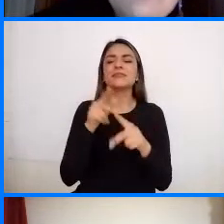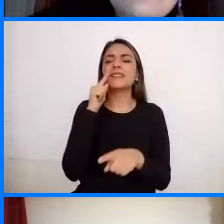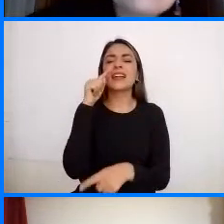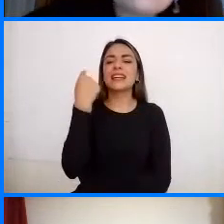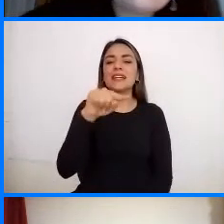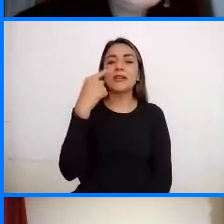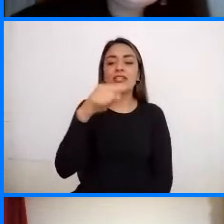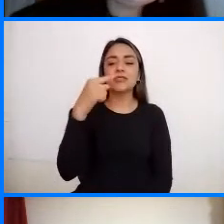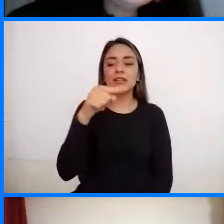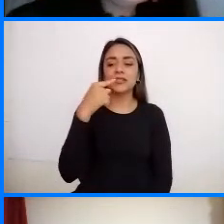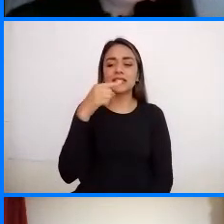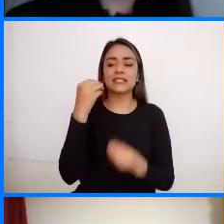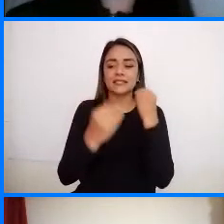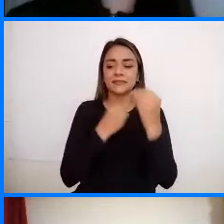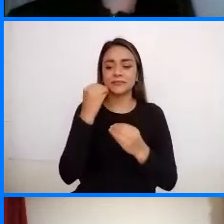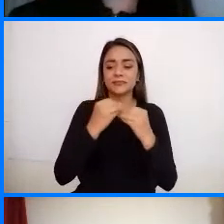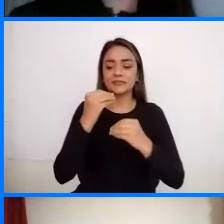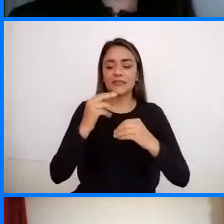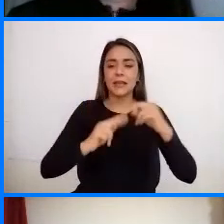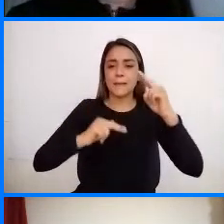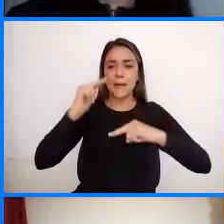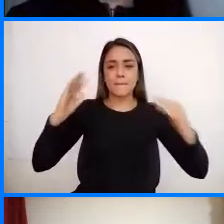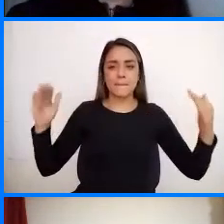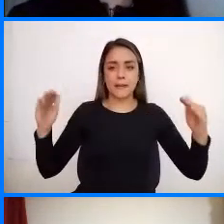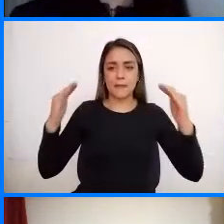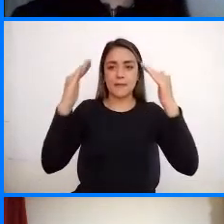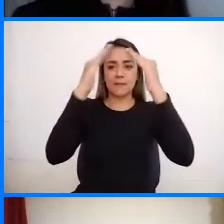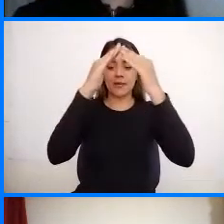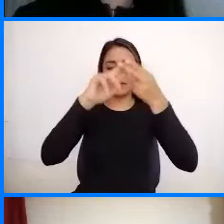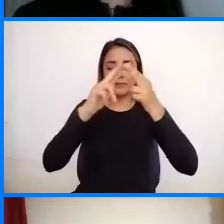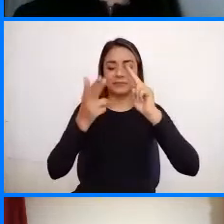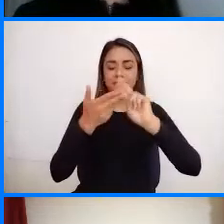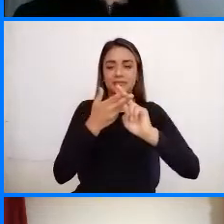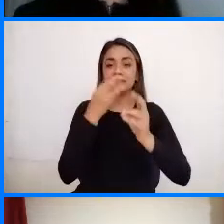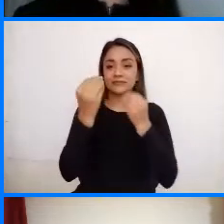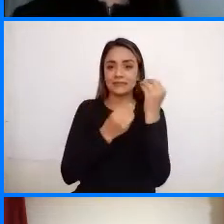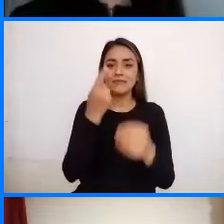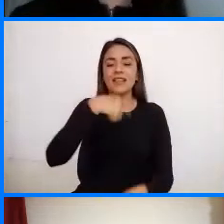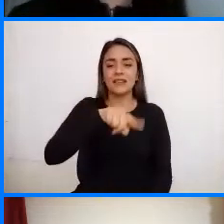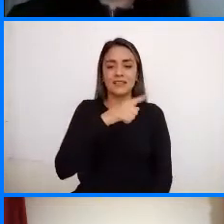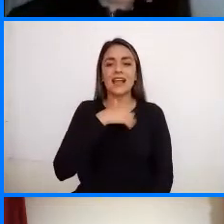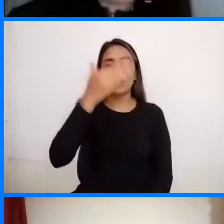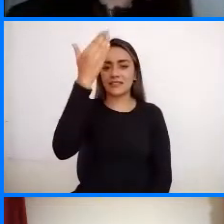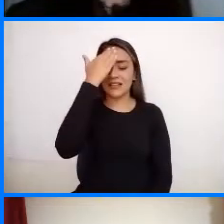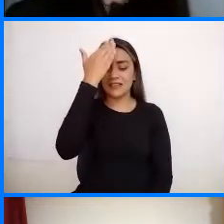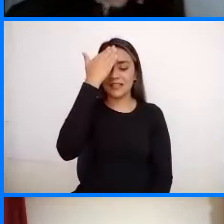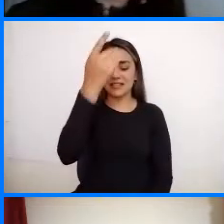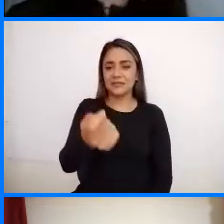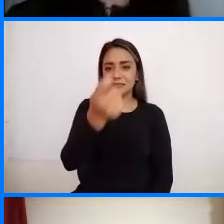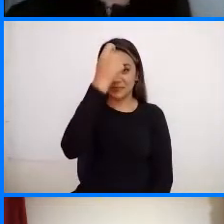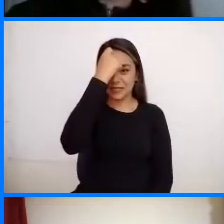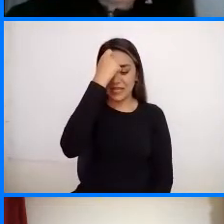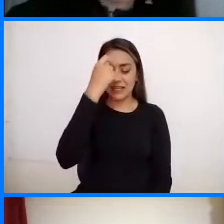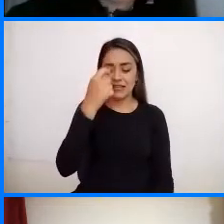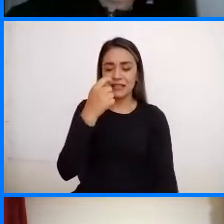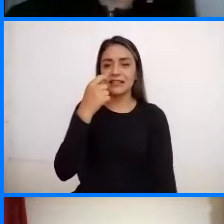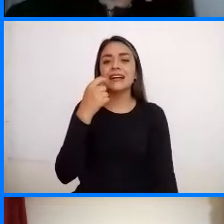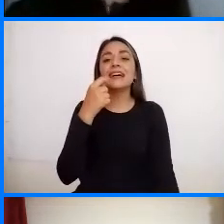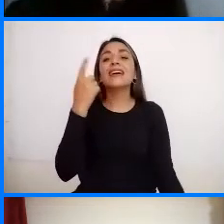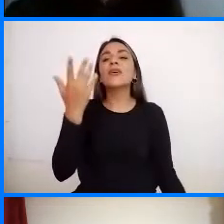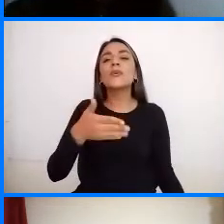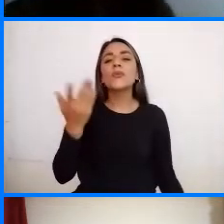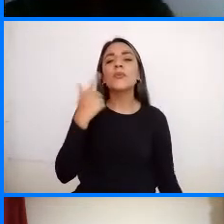pirámide Desde Giza ¿Cierto? Hay algo que nosotros Tenemos muy presente Y son las religiones